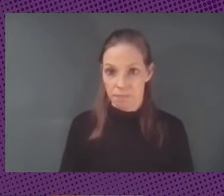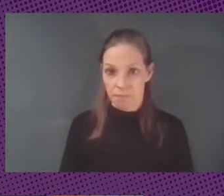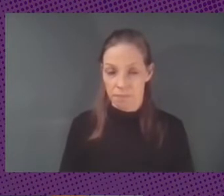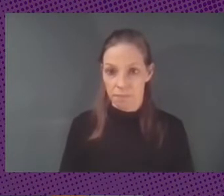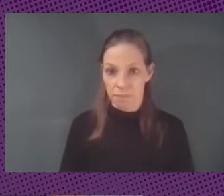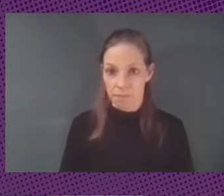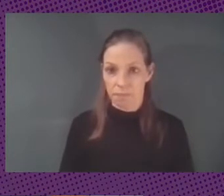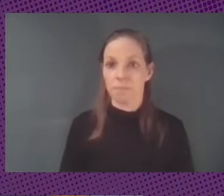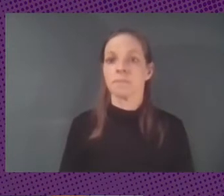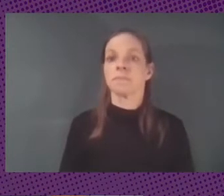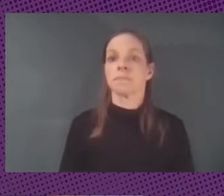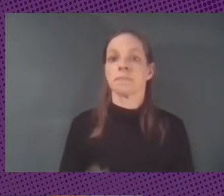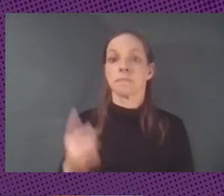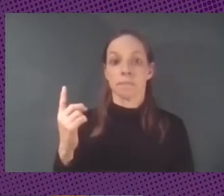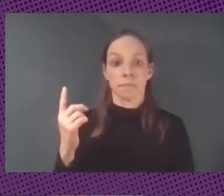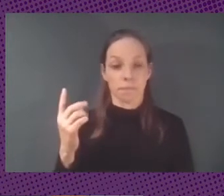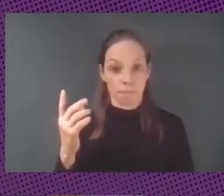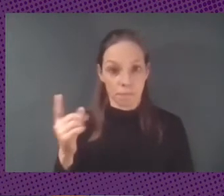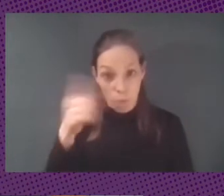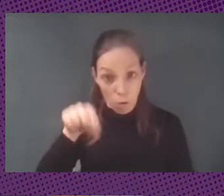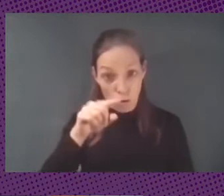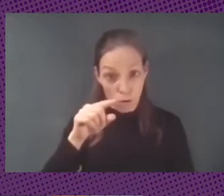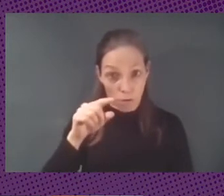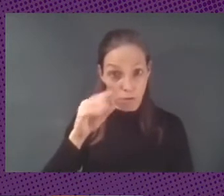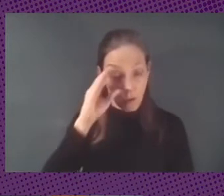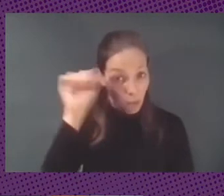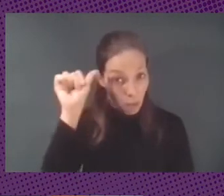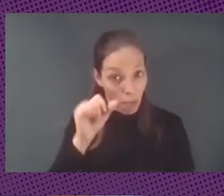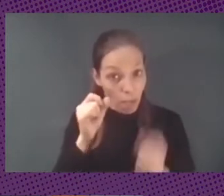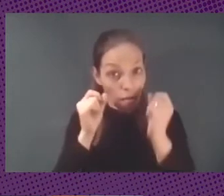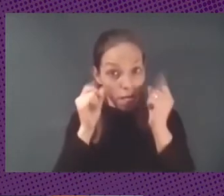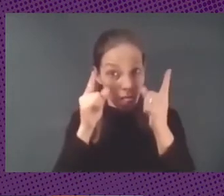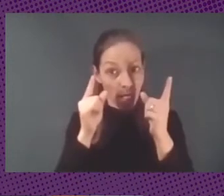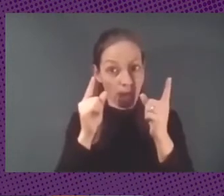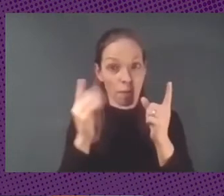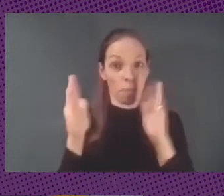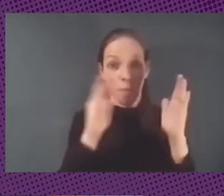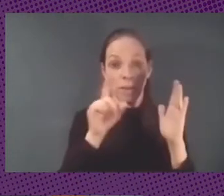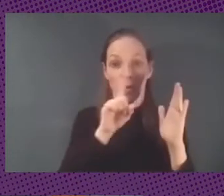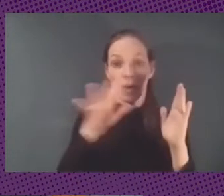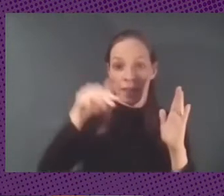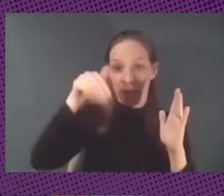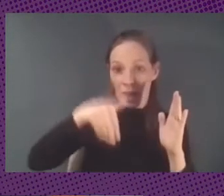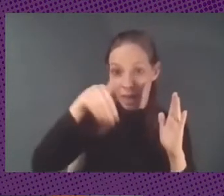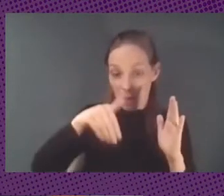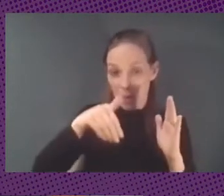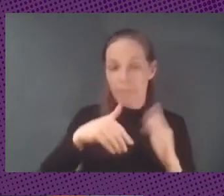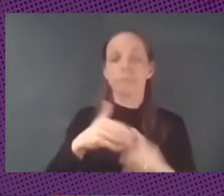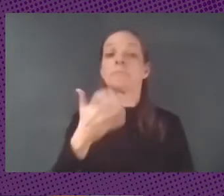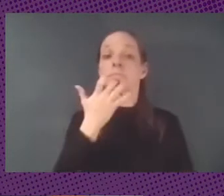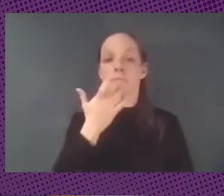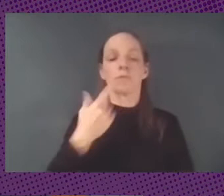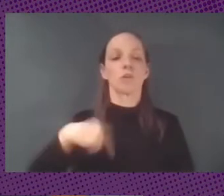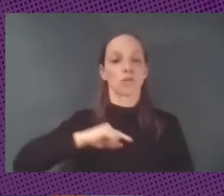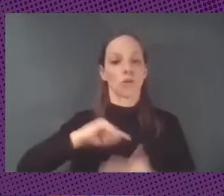vislumbrado habéis visto estas conexiones en el 15M bueno nosotros por ejemplo en el